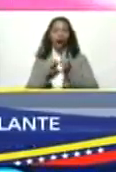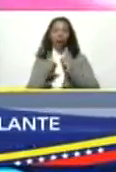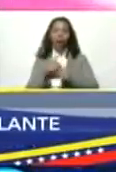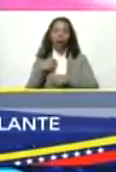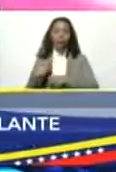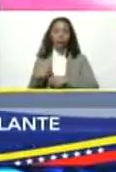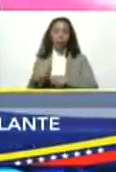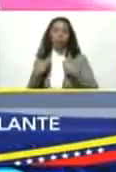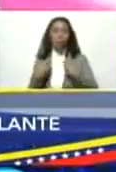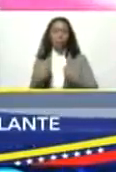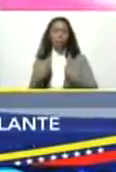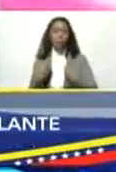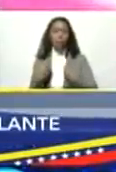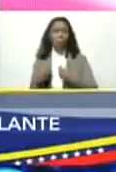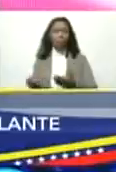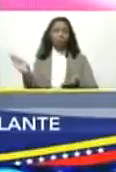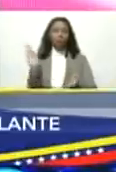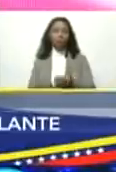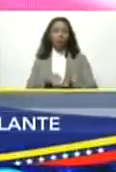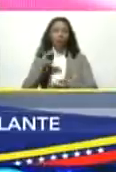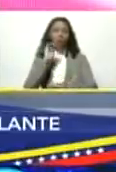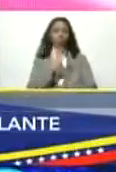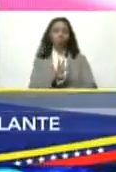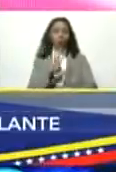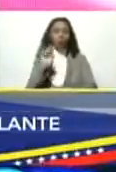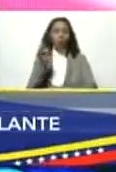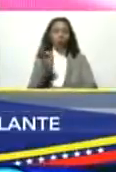para instalar el 4G